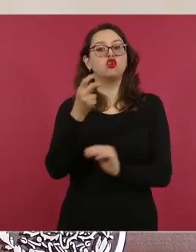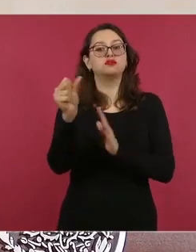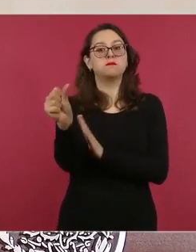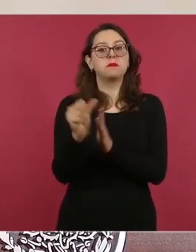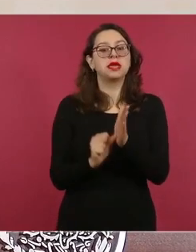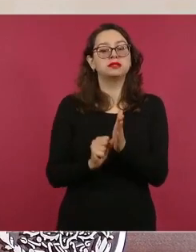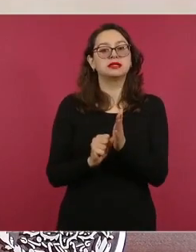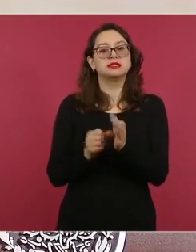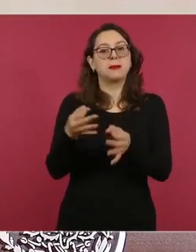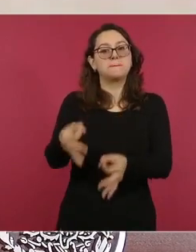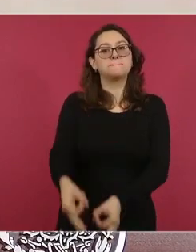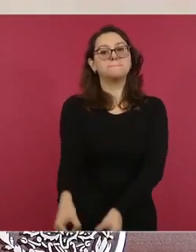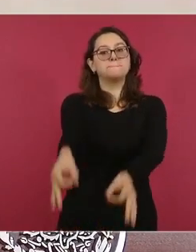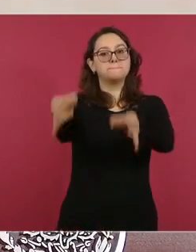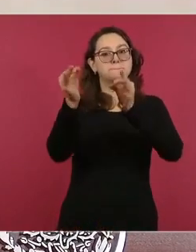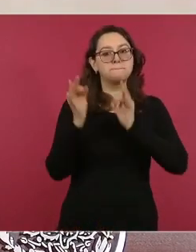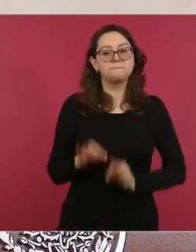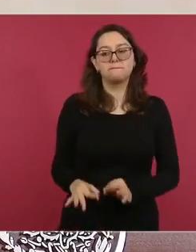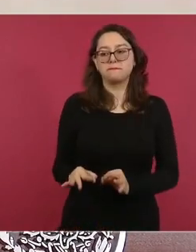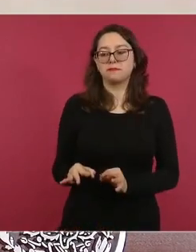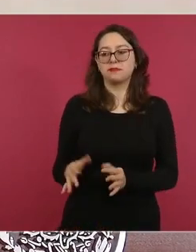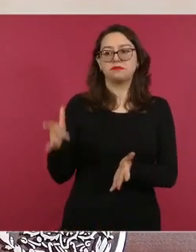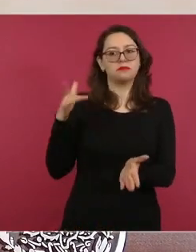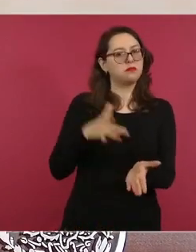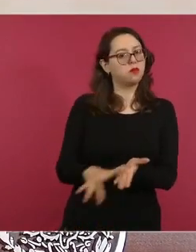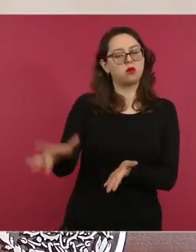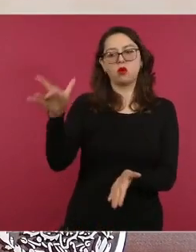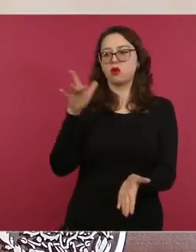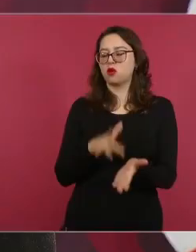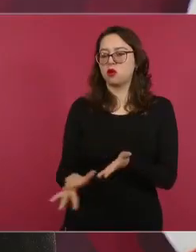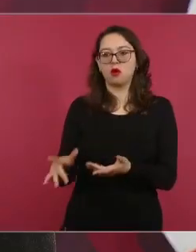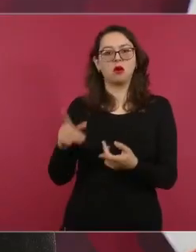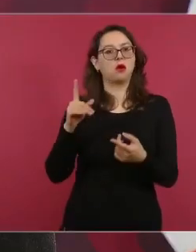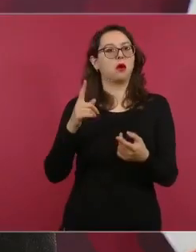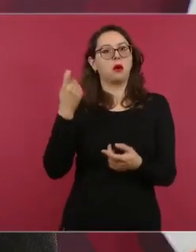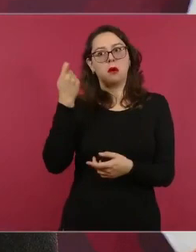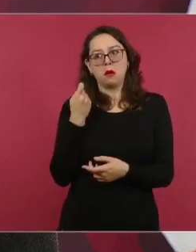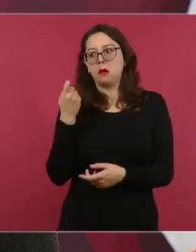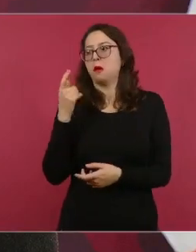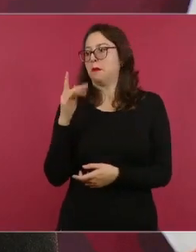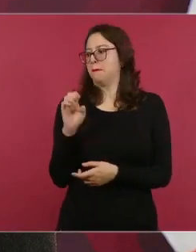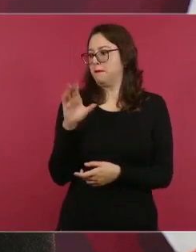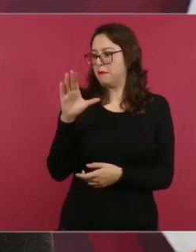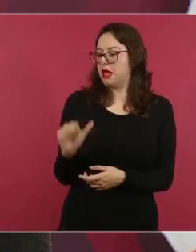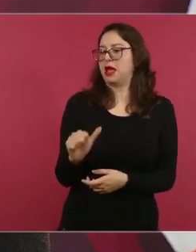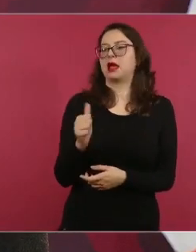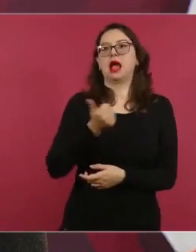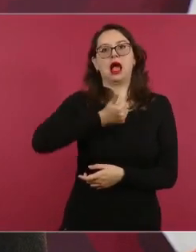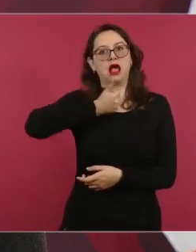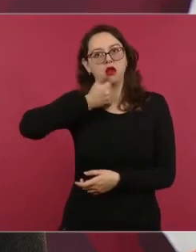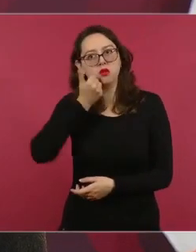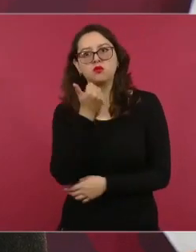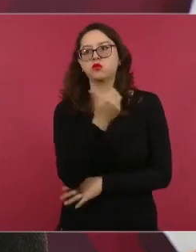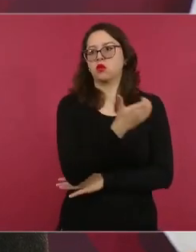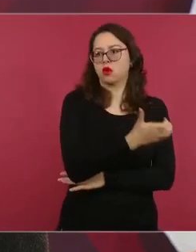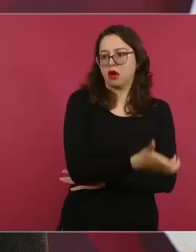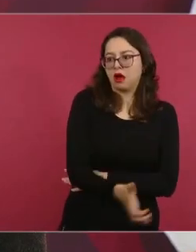apoyo a productores, pescadores, a jóvenes y otros.